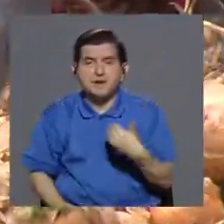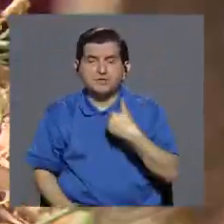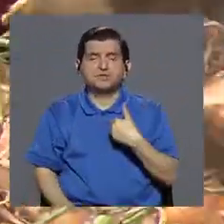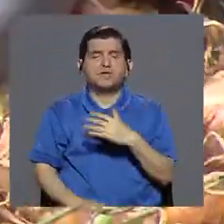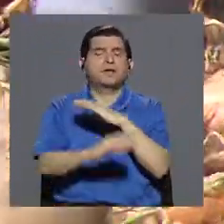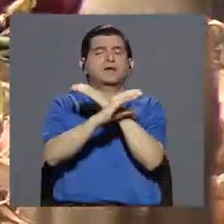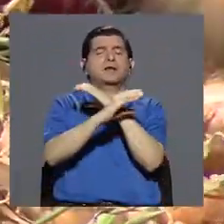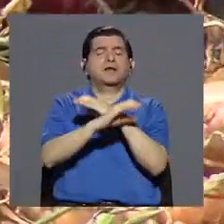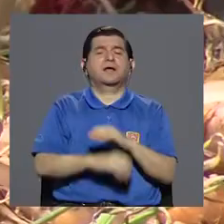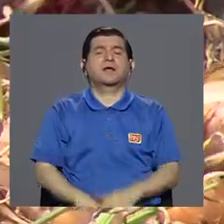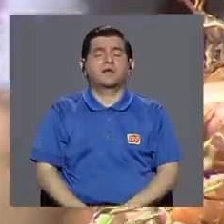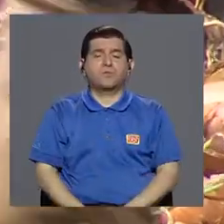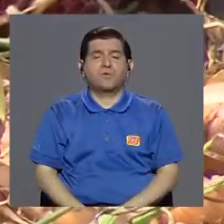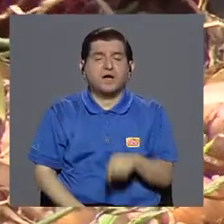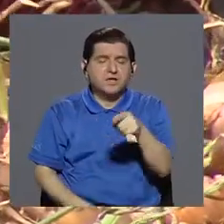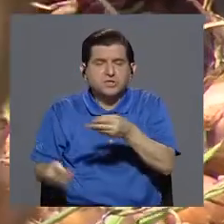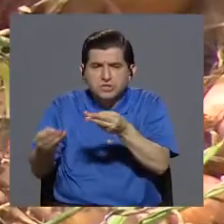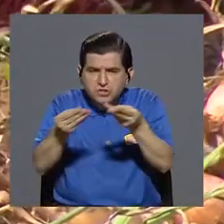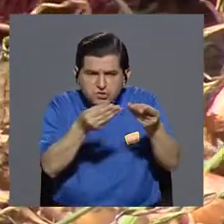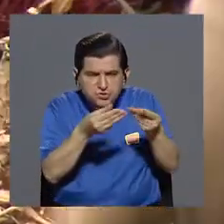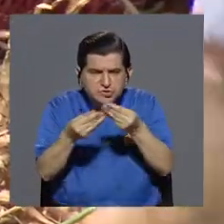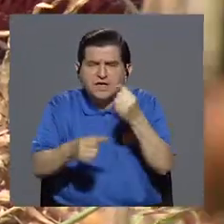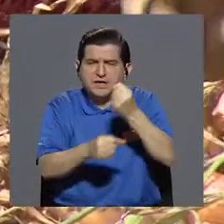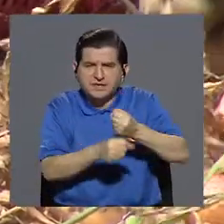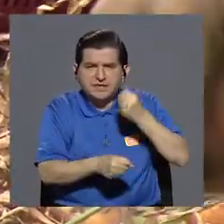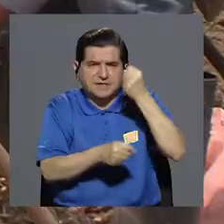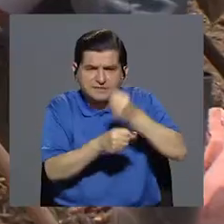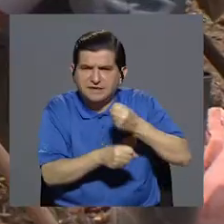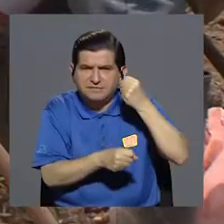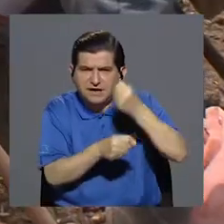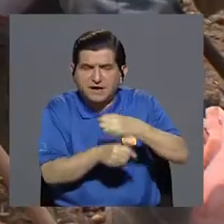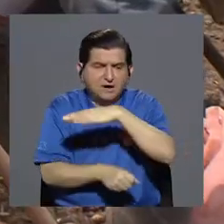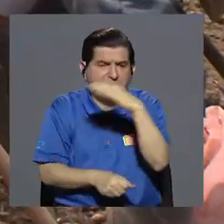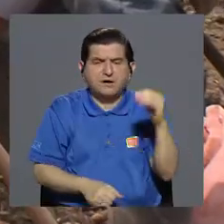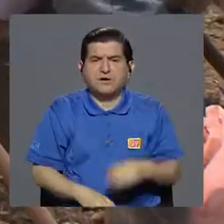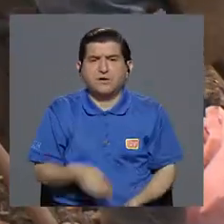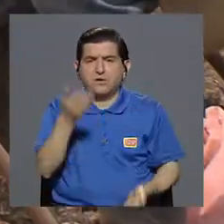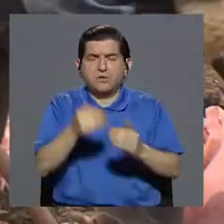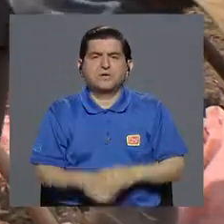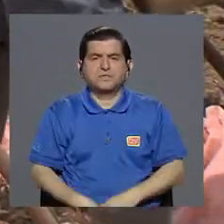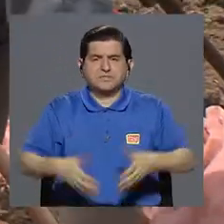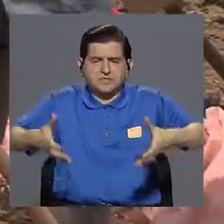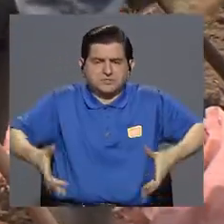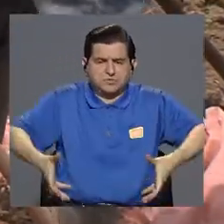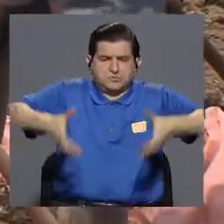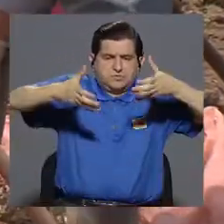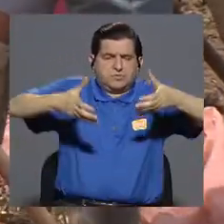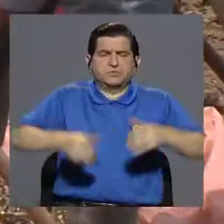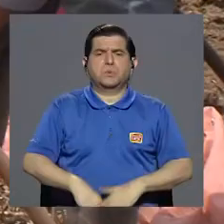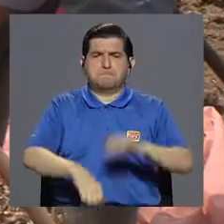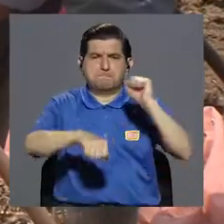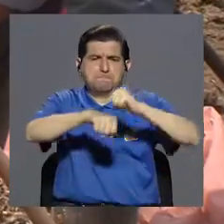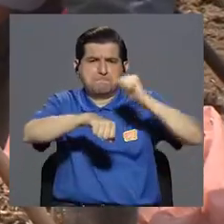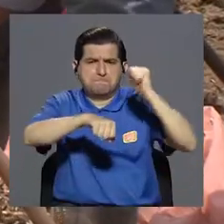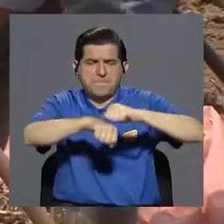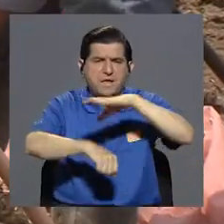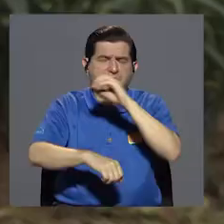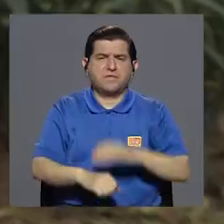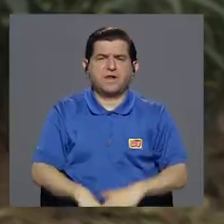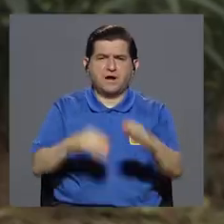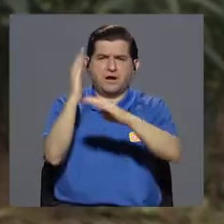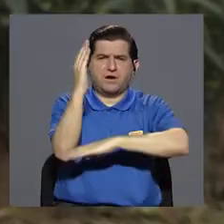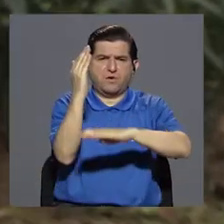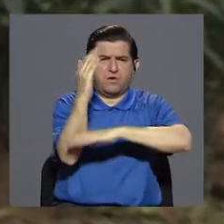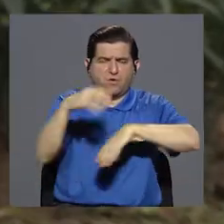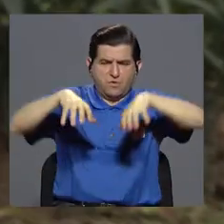el tener mucho cuidado a la hora de tocar la tierra al hacer trabajo agrícola o a la hora de correr una piedra o un tronco, tener mucho cuidado